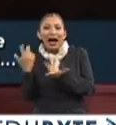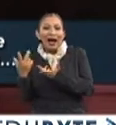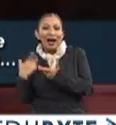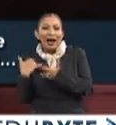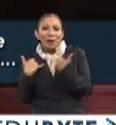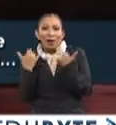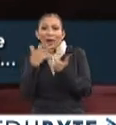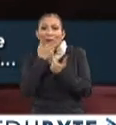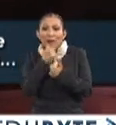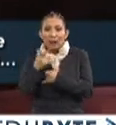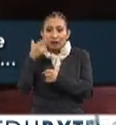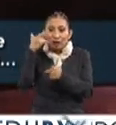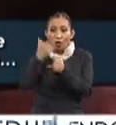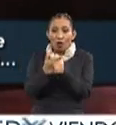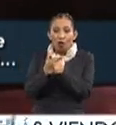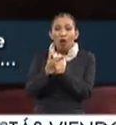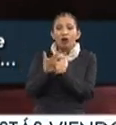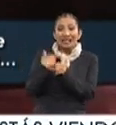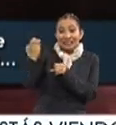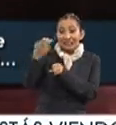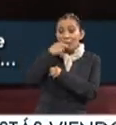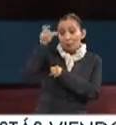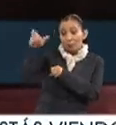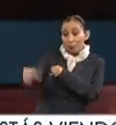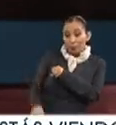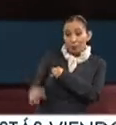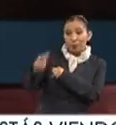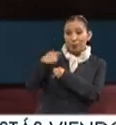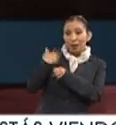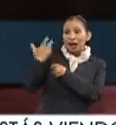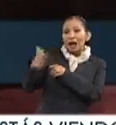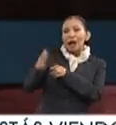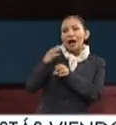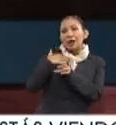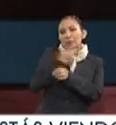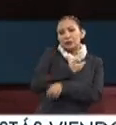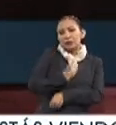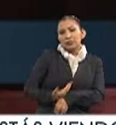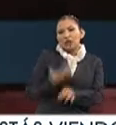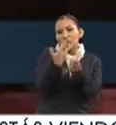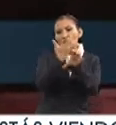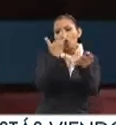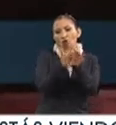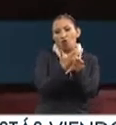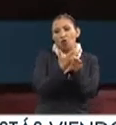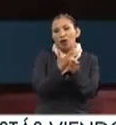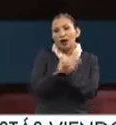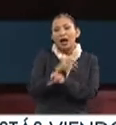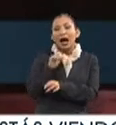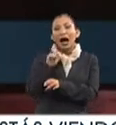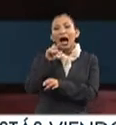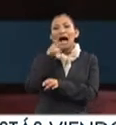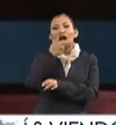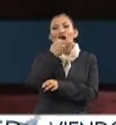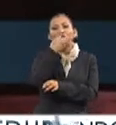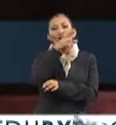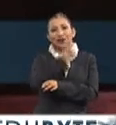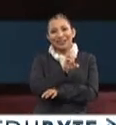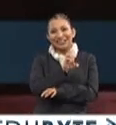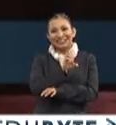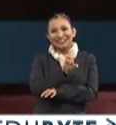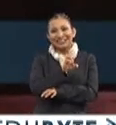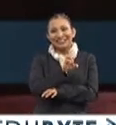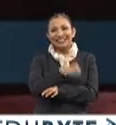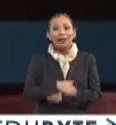on an older man. And the older man in question just happened to be the then vice president of United States, Mr. Al